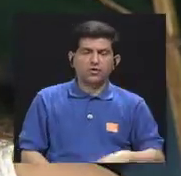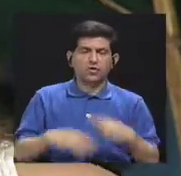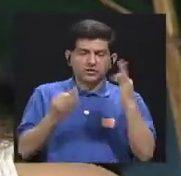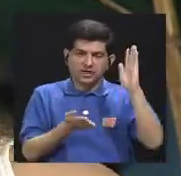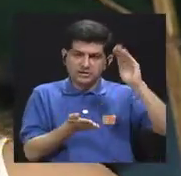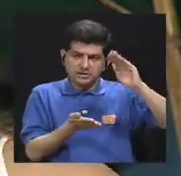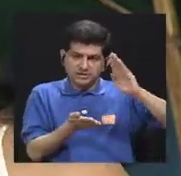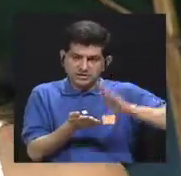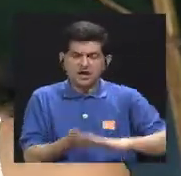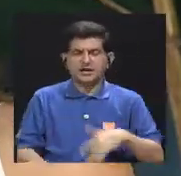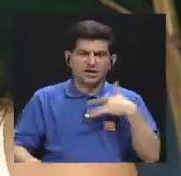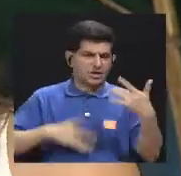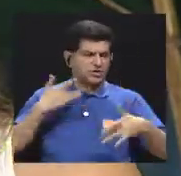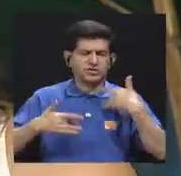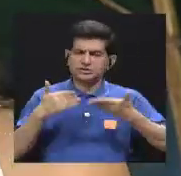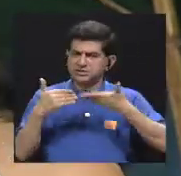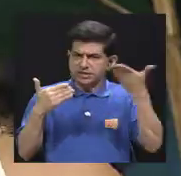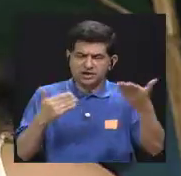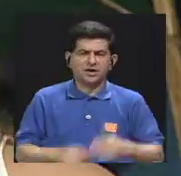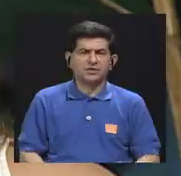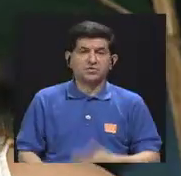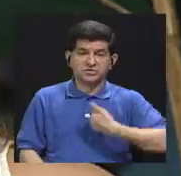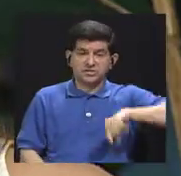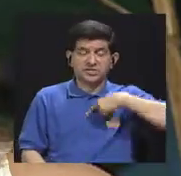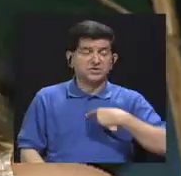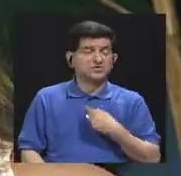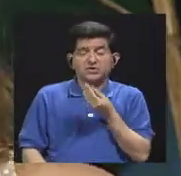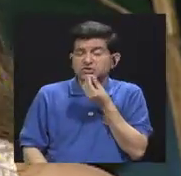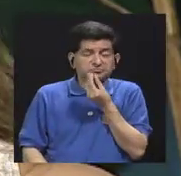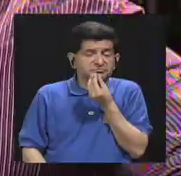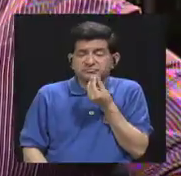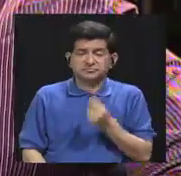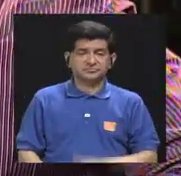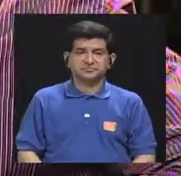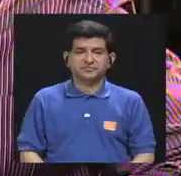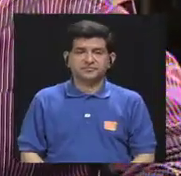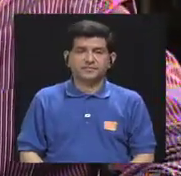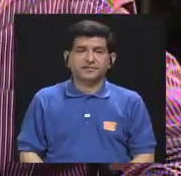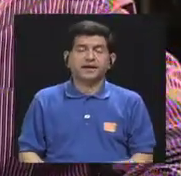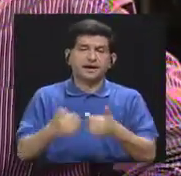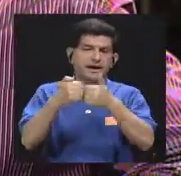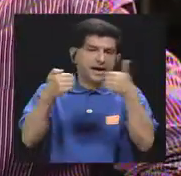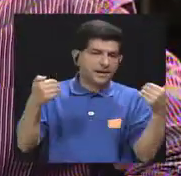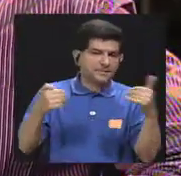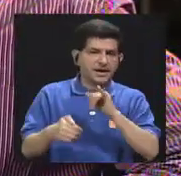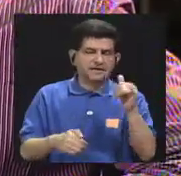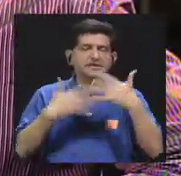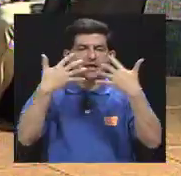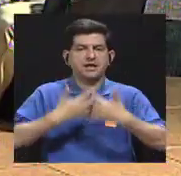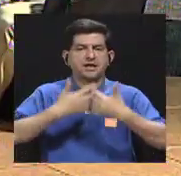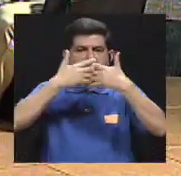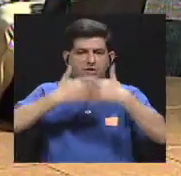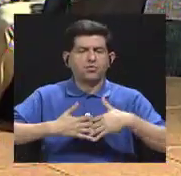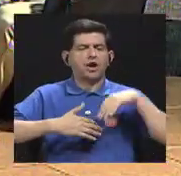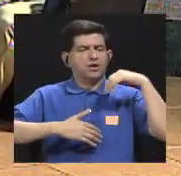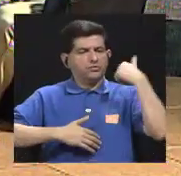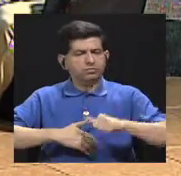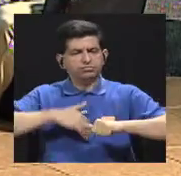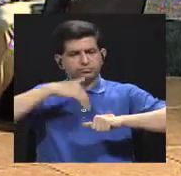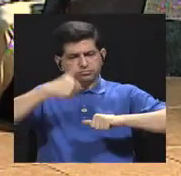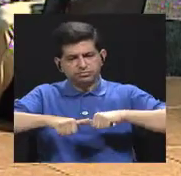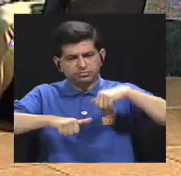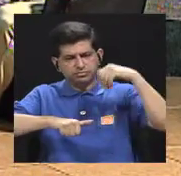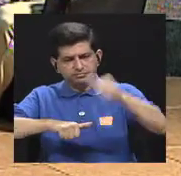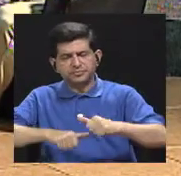manera tal de que no nos sintamos que las cosas nos vayan a quedar pues sin sabor por otro lado la misma industria está haciendo esfuerzos